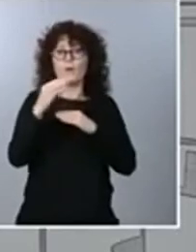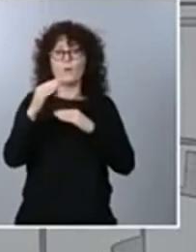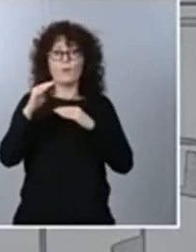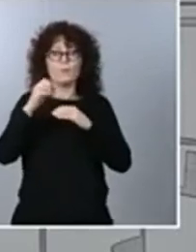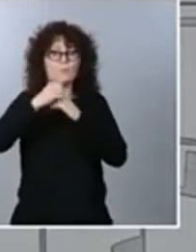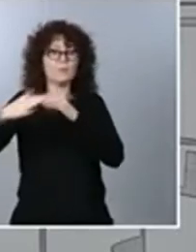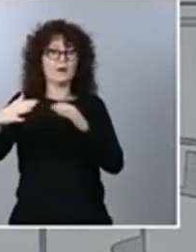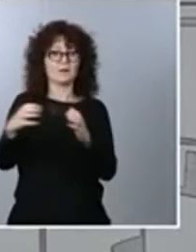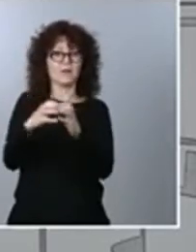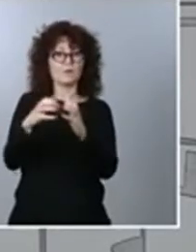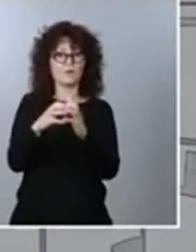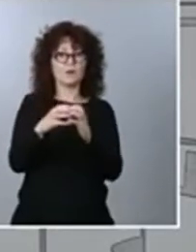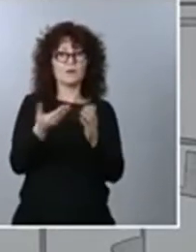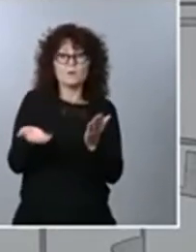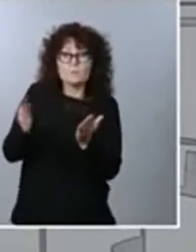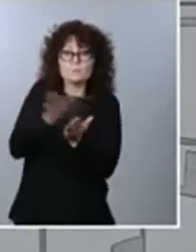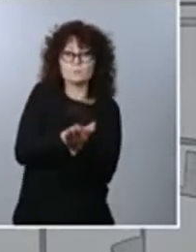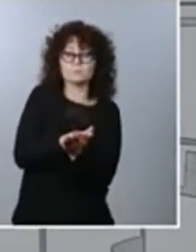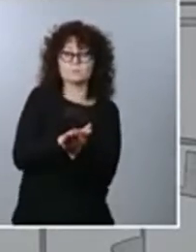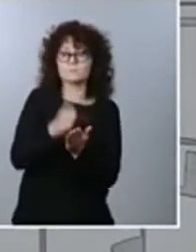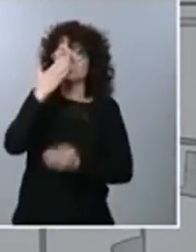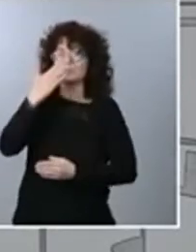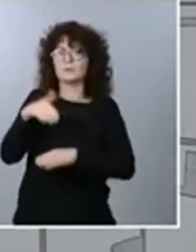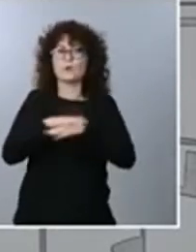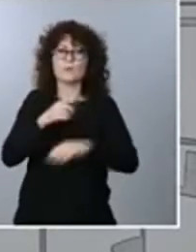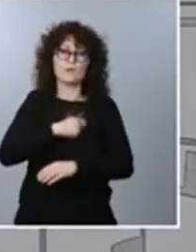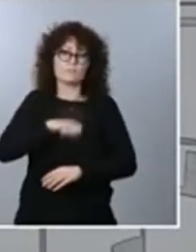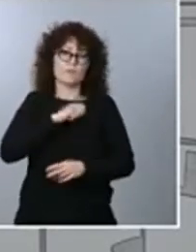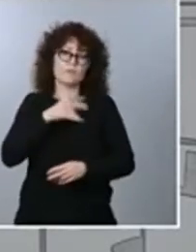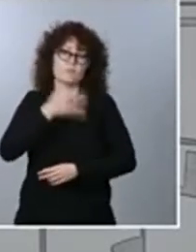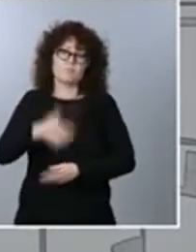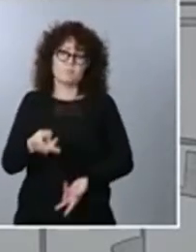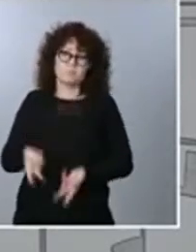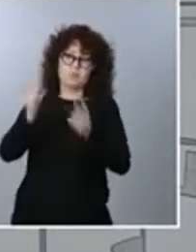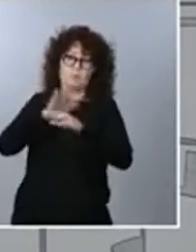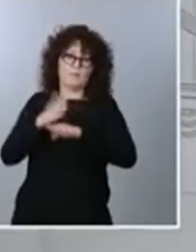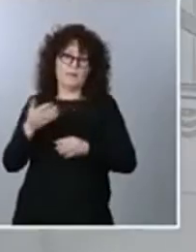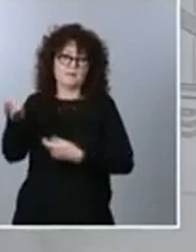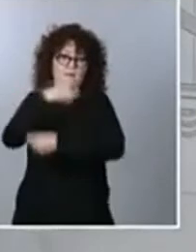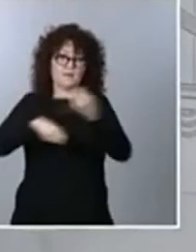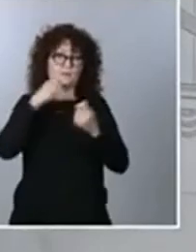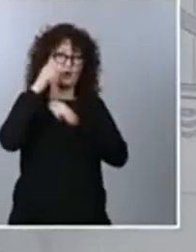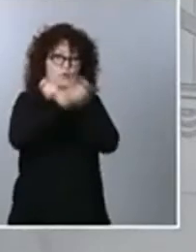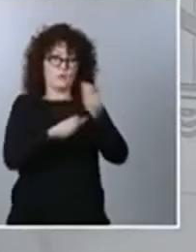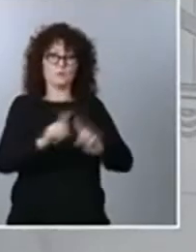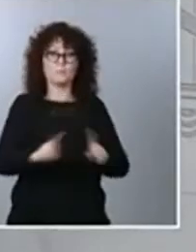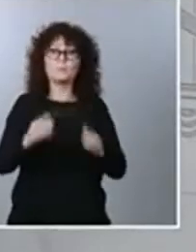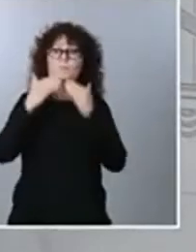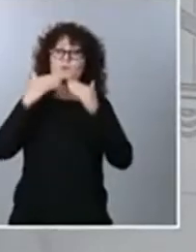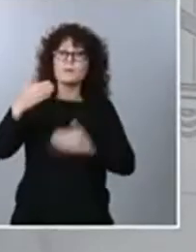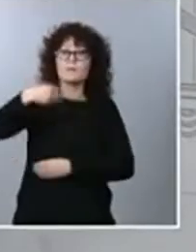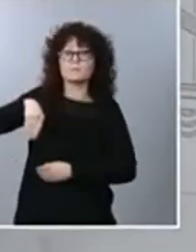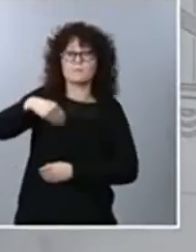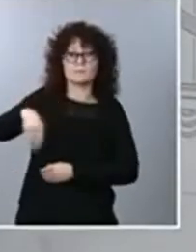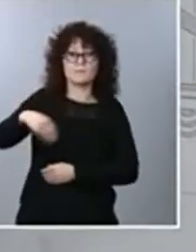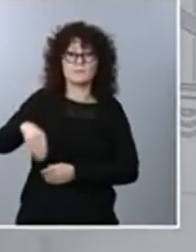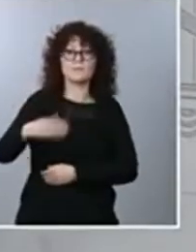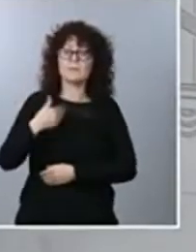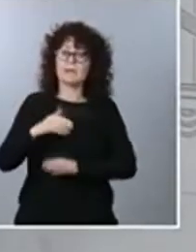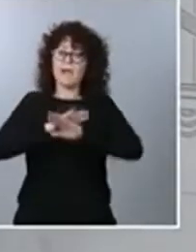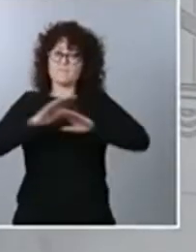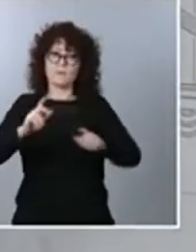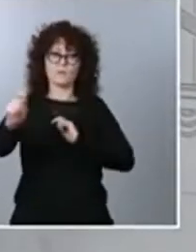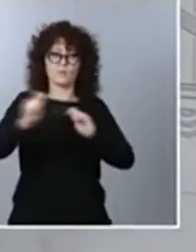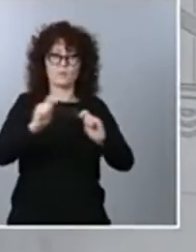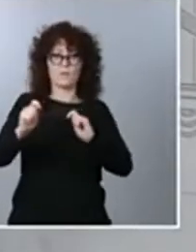va a permitir esos tráficos irregulares de seres humanos Presidente muchas gracias dejamos aquí la hora de prensa y agradecemos también a